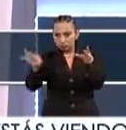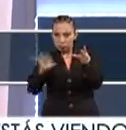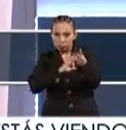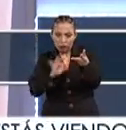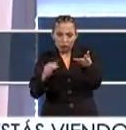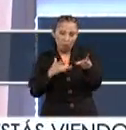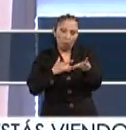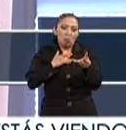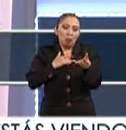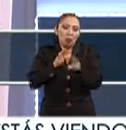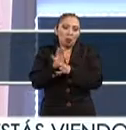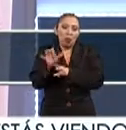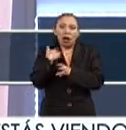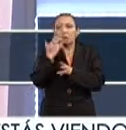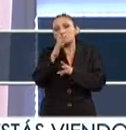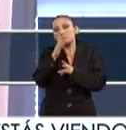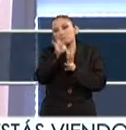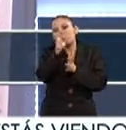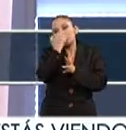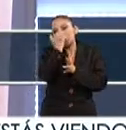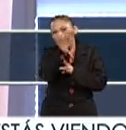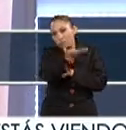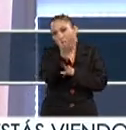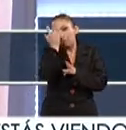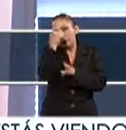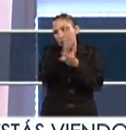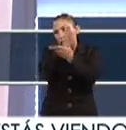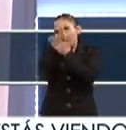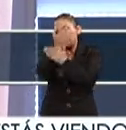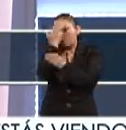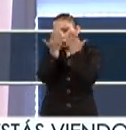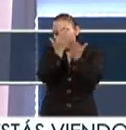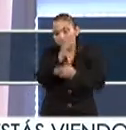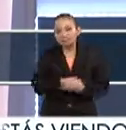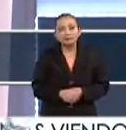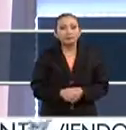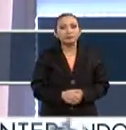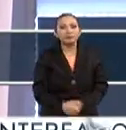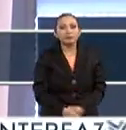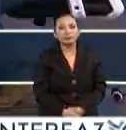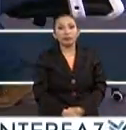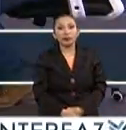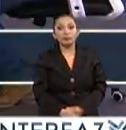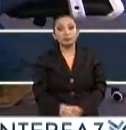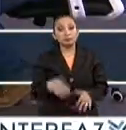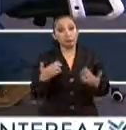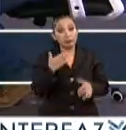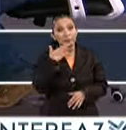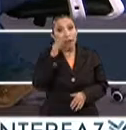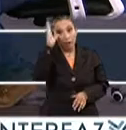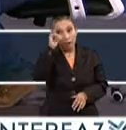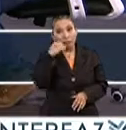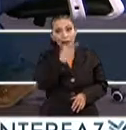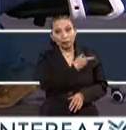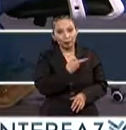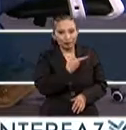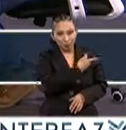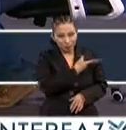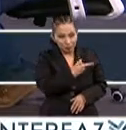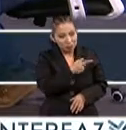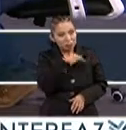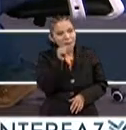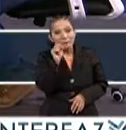puedes, digamos, pedir, más o menos. Claro, claro. Pues sin duda alguna, creo que coincidimos, Ana Cris, que